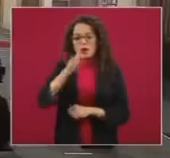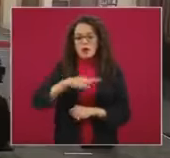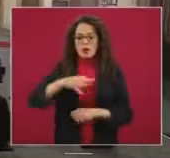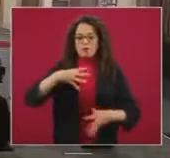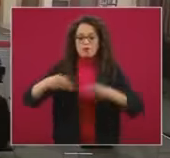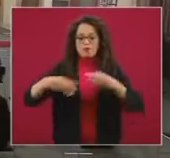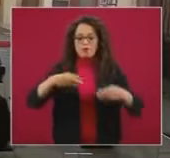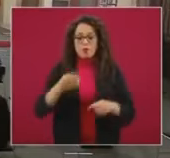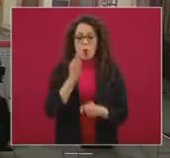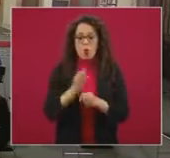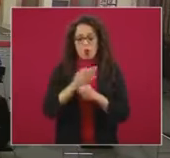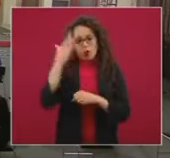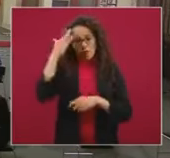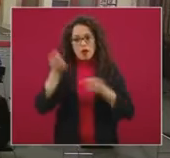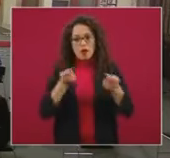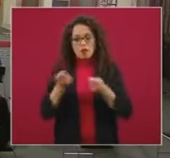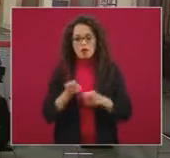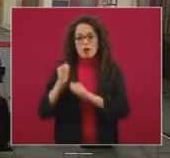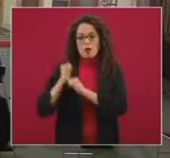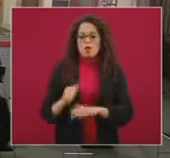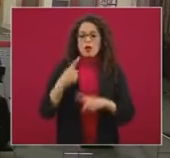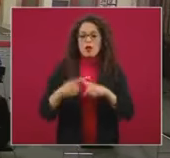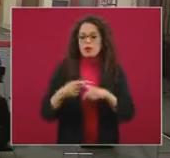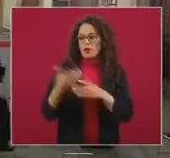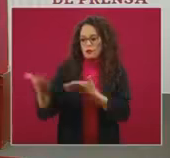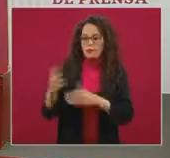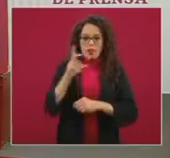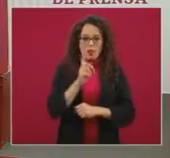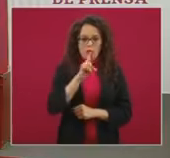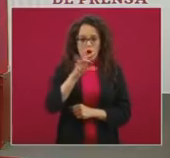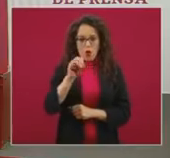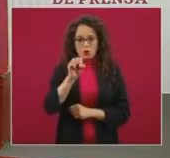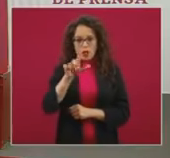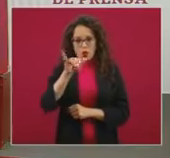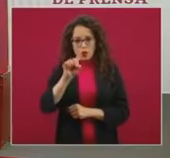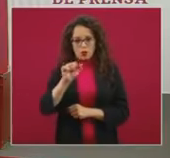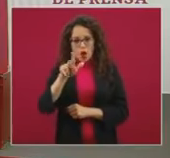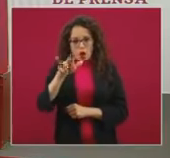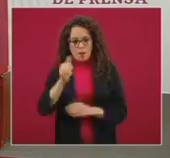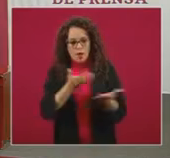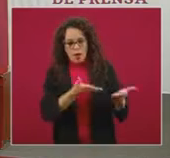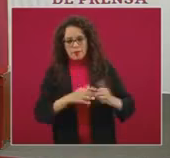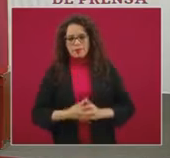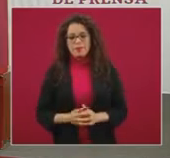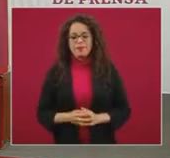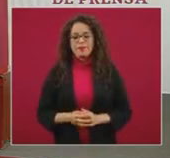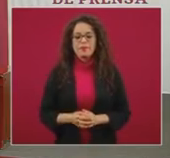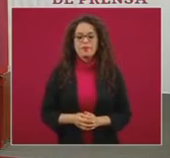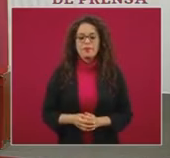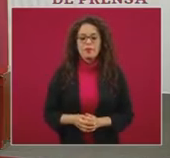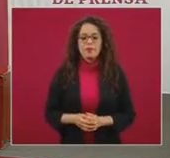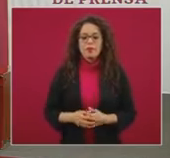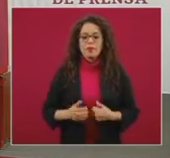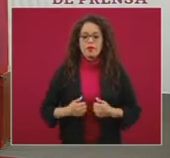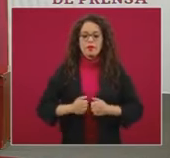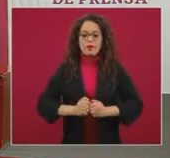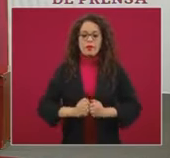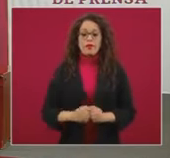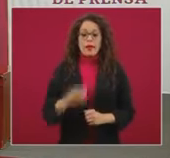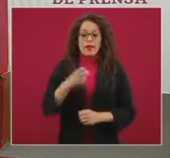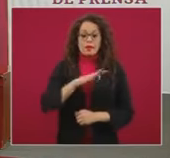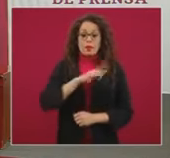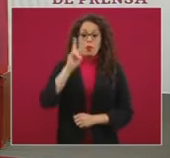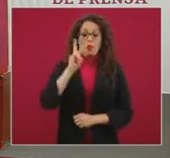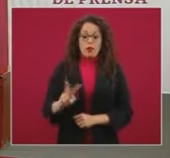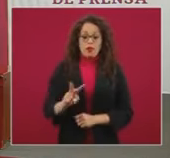que en este momento dirige el doctor José Luis Alomía. Y aquí está la dirección electrónica en